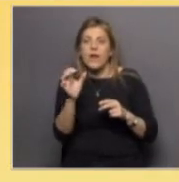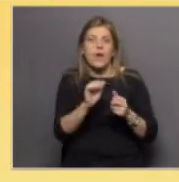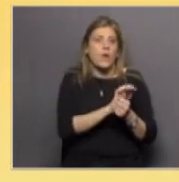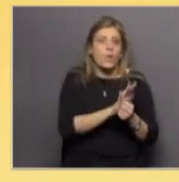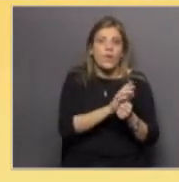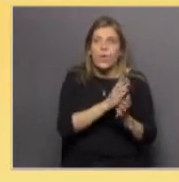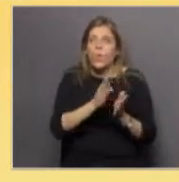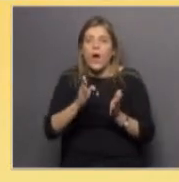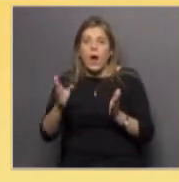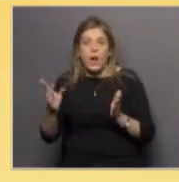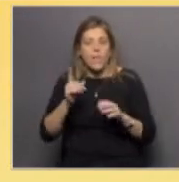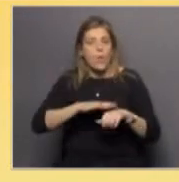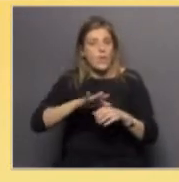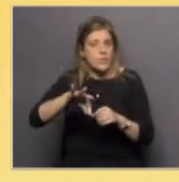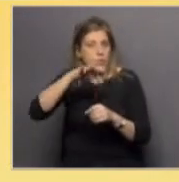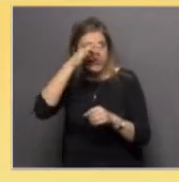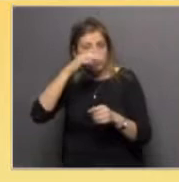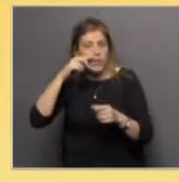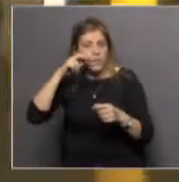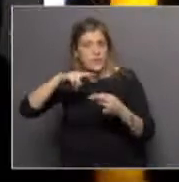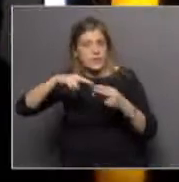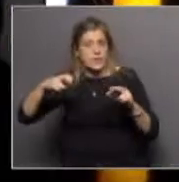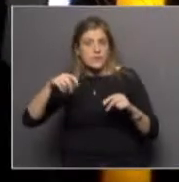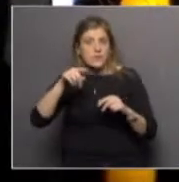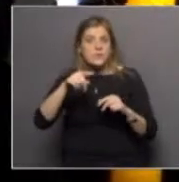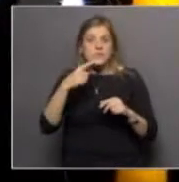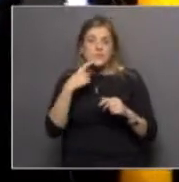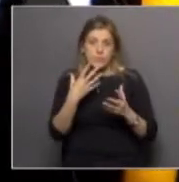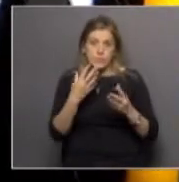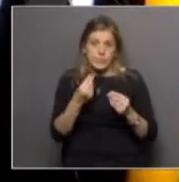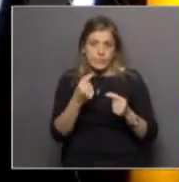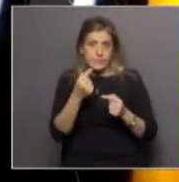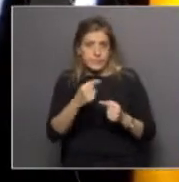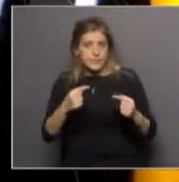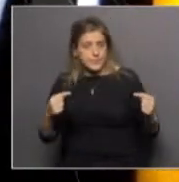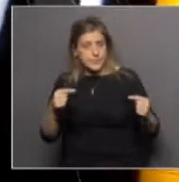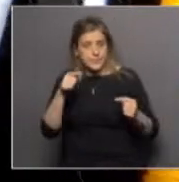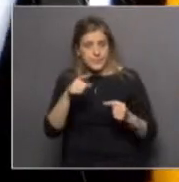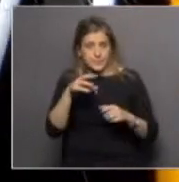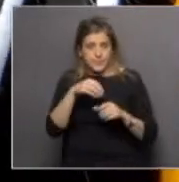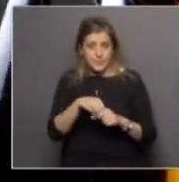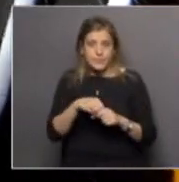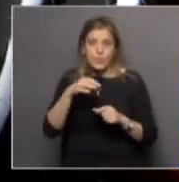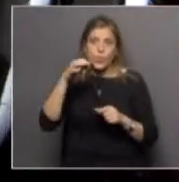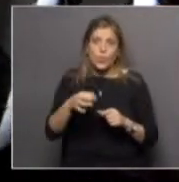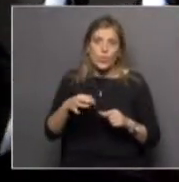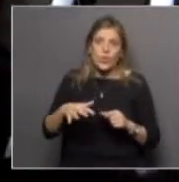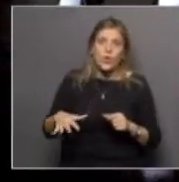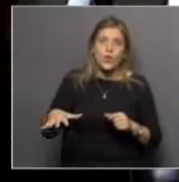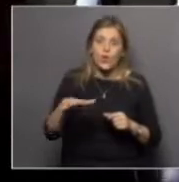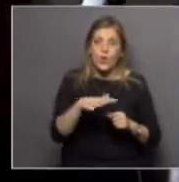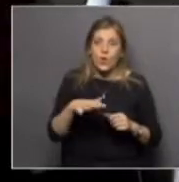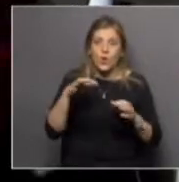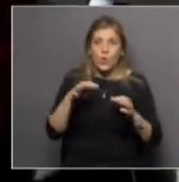y sus características génicas usted usted hablaba de varios elementos uno de ellos tenía que ver con el momento estacional del año en el que estamos